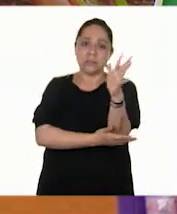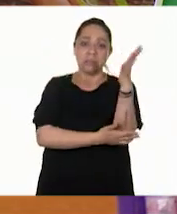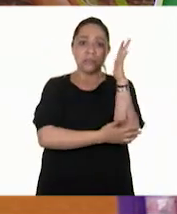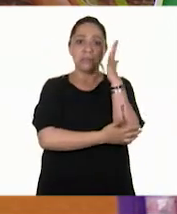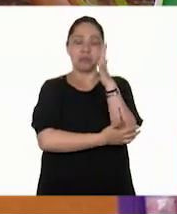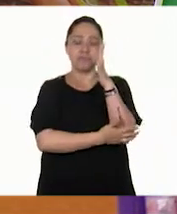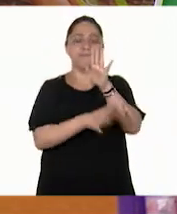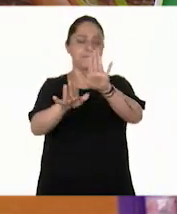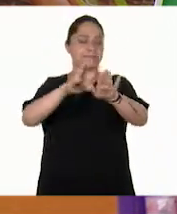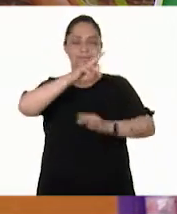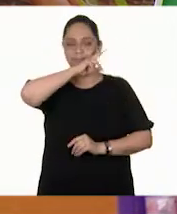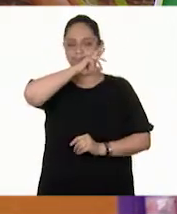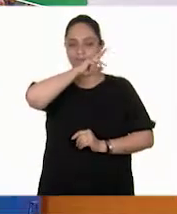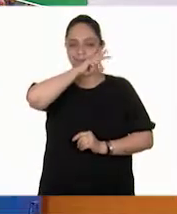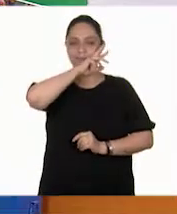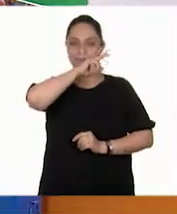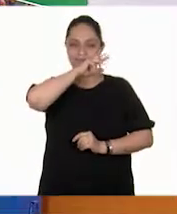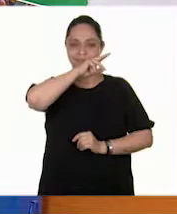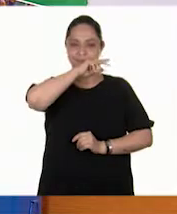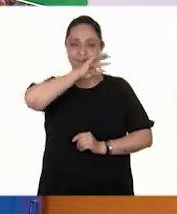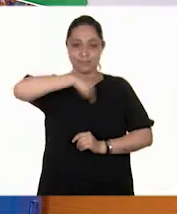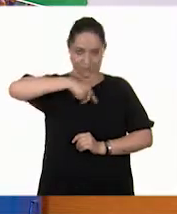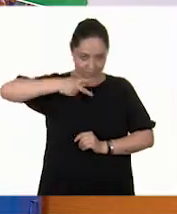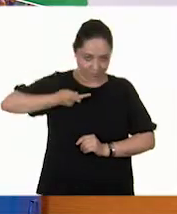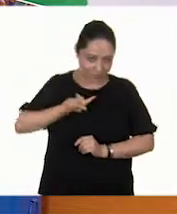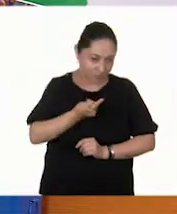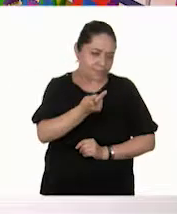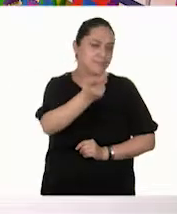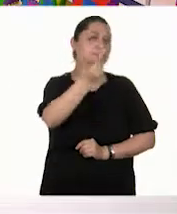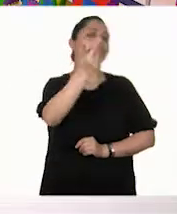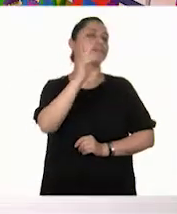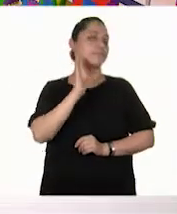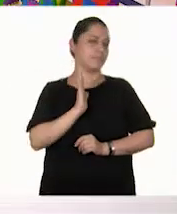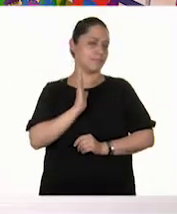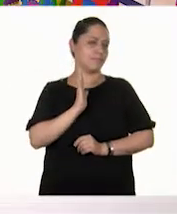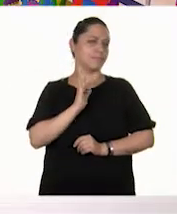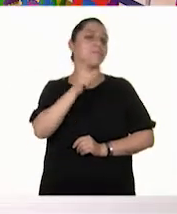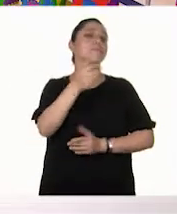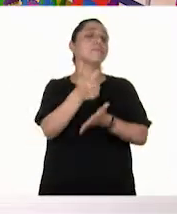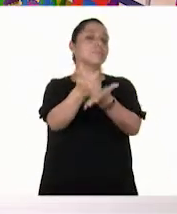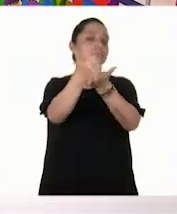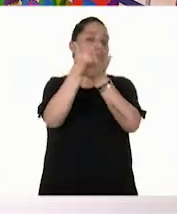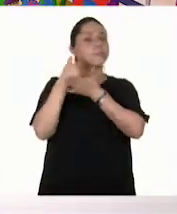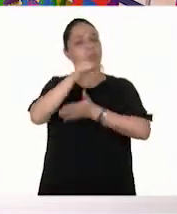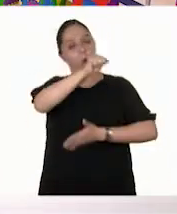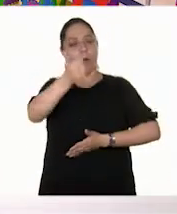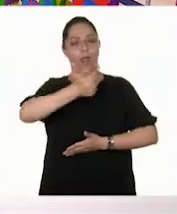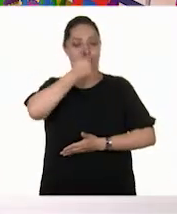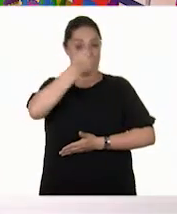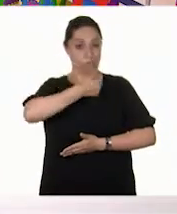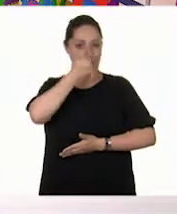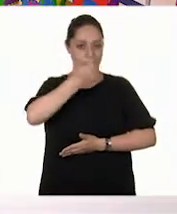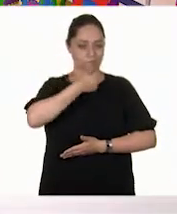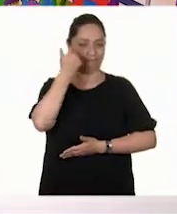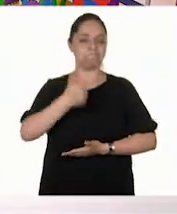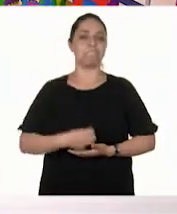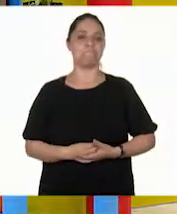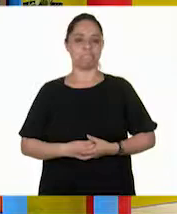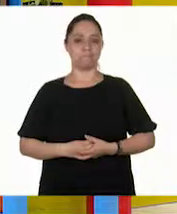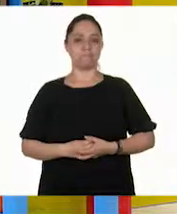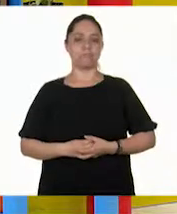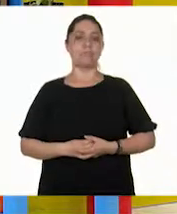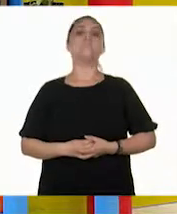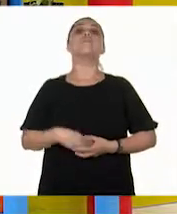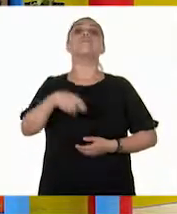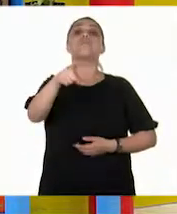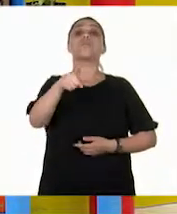No te preocupes. Te voy a decir la pregunta, pero en esta ocasión nos va a ayudar uno más de nuestros alumnos. Está bien. ¿Cómo